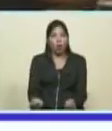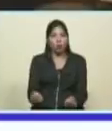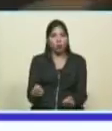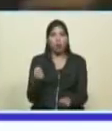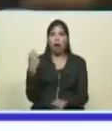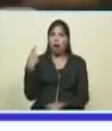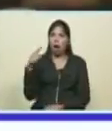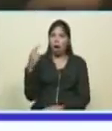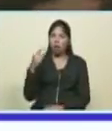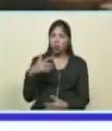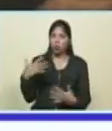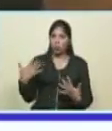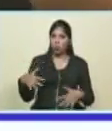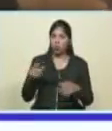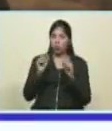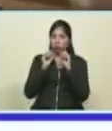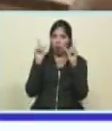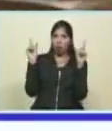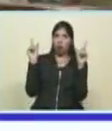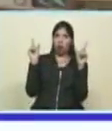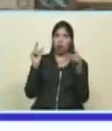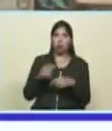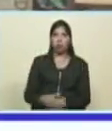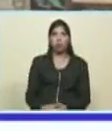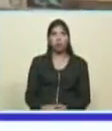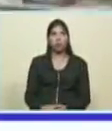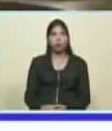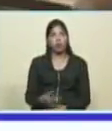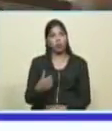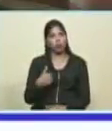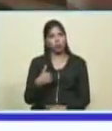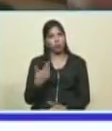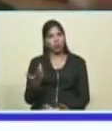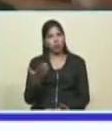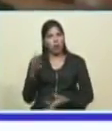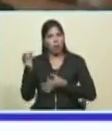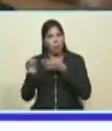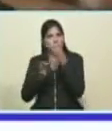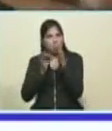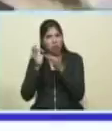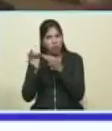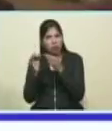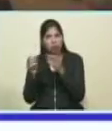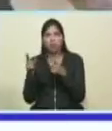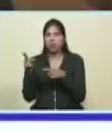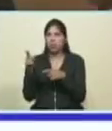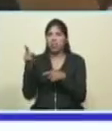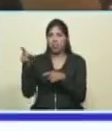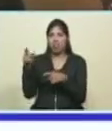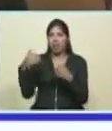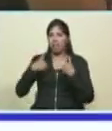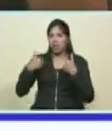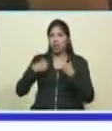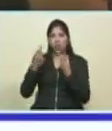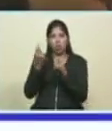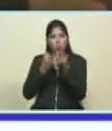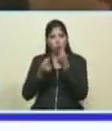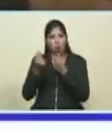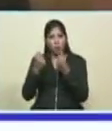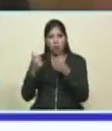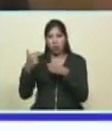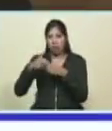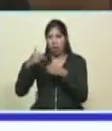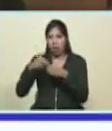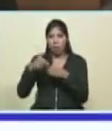y yo le expliqué a nuestros hermanos argelinos que sufrieron la misma enfermedad de la economía venezolana dependiente del